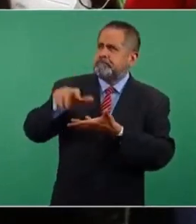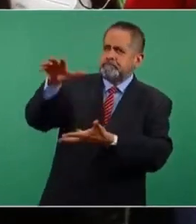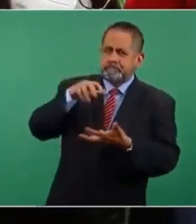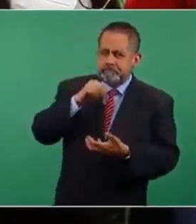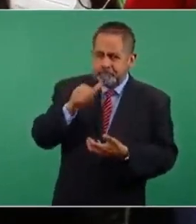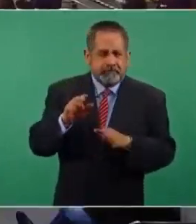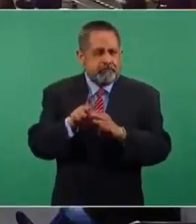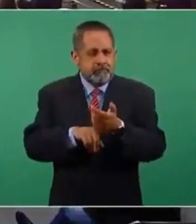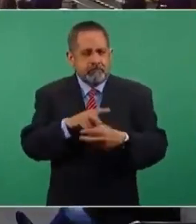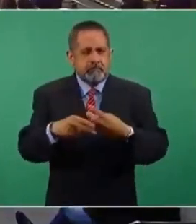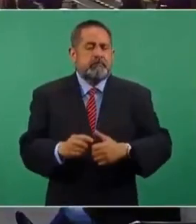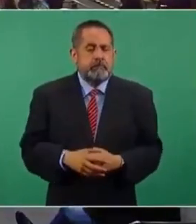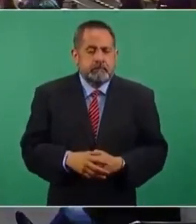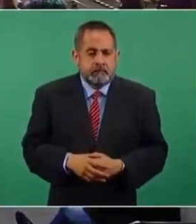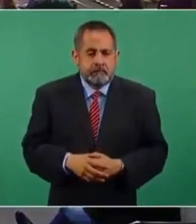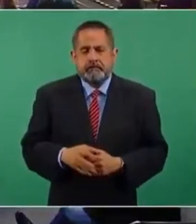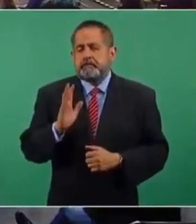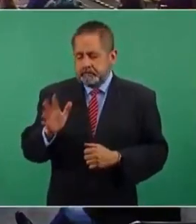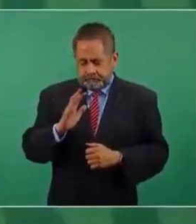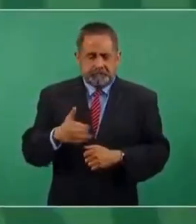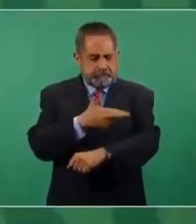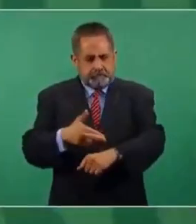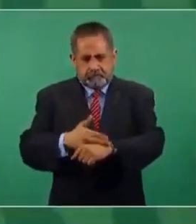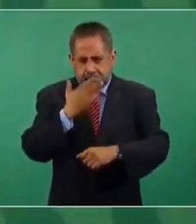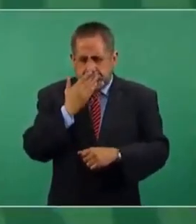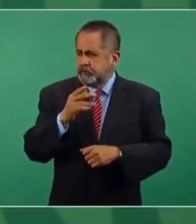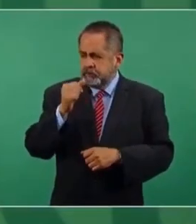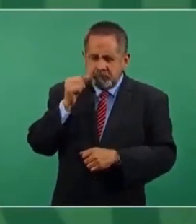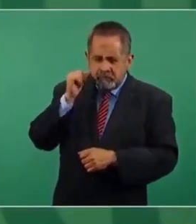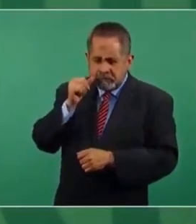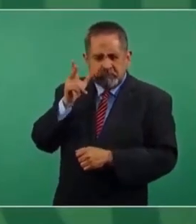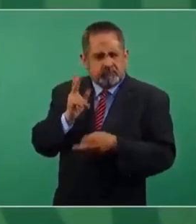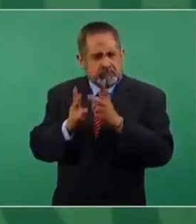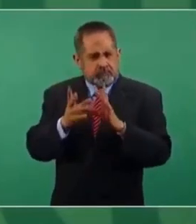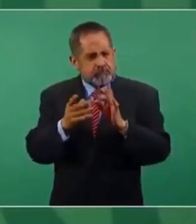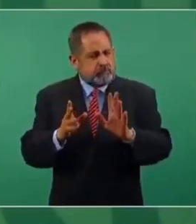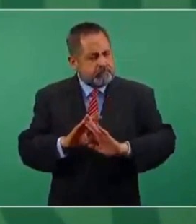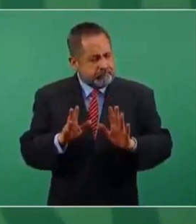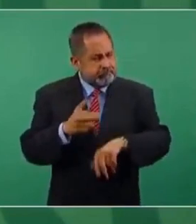consolidada general. Ya estamos haciéndolo, a la idea de la entera hablamos de esto.